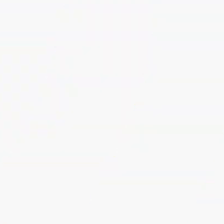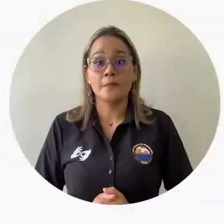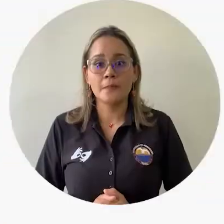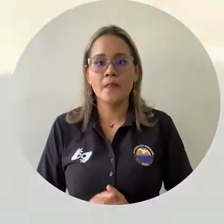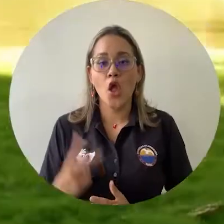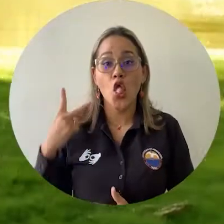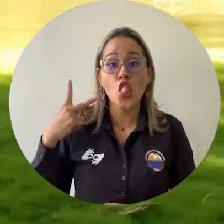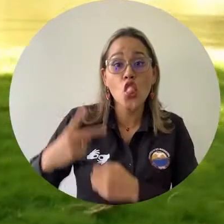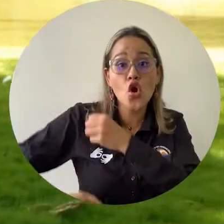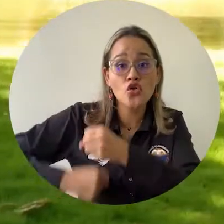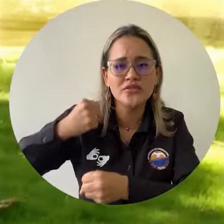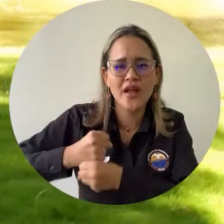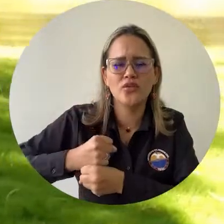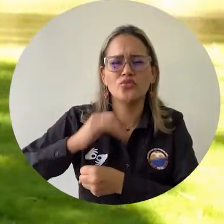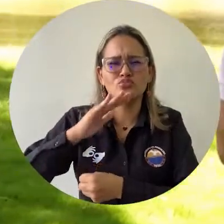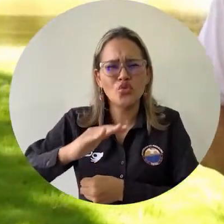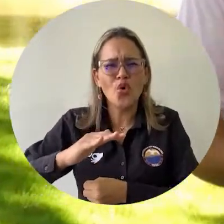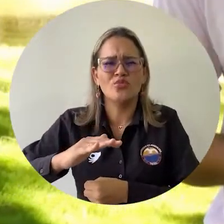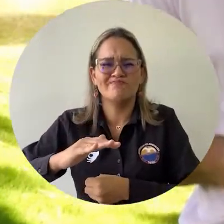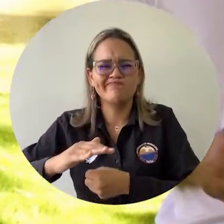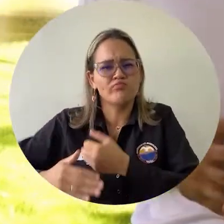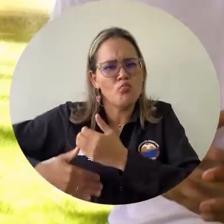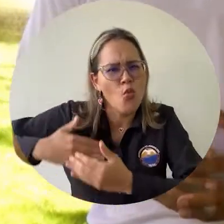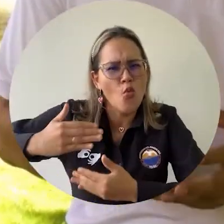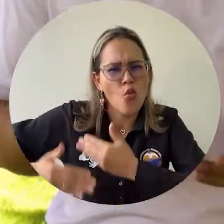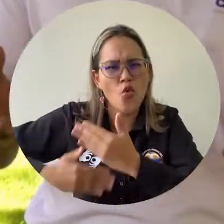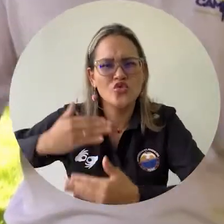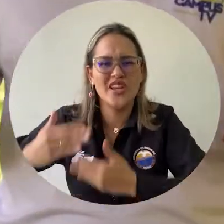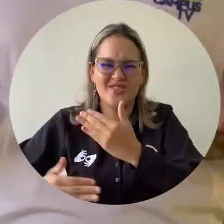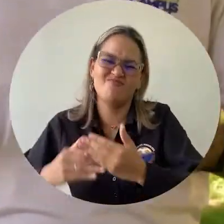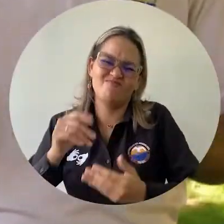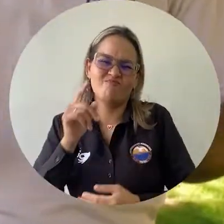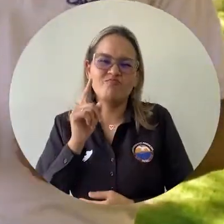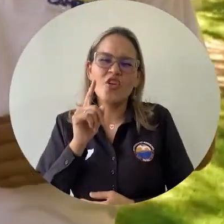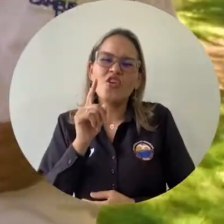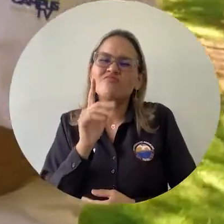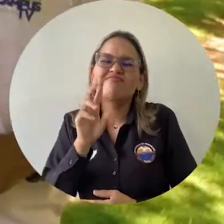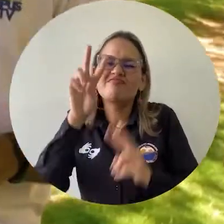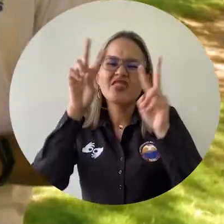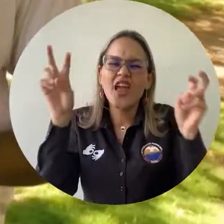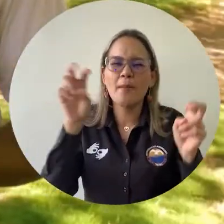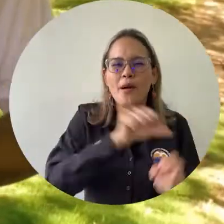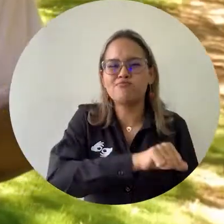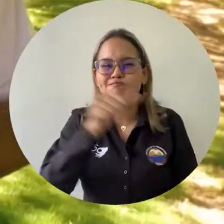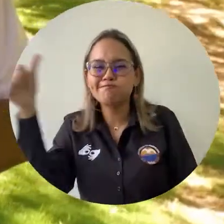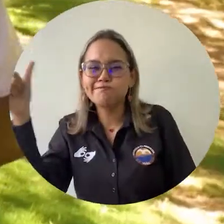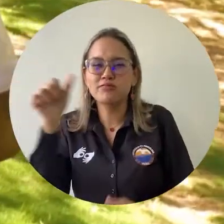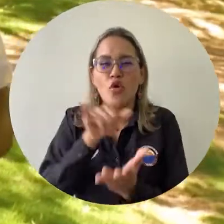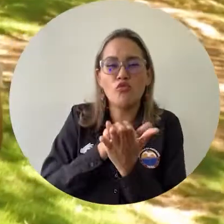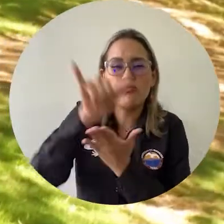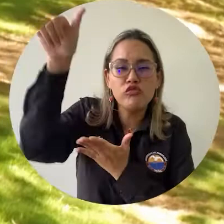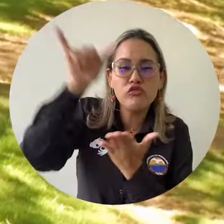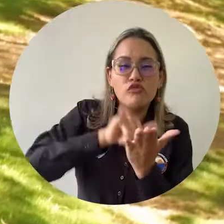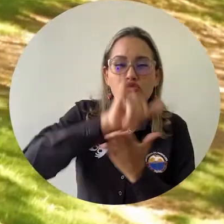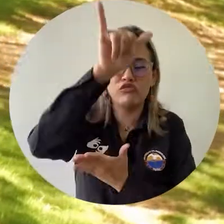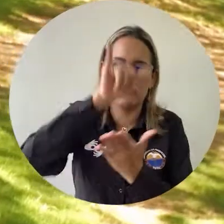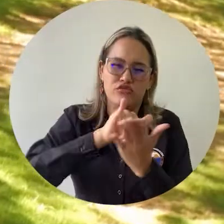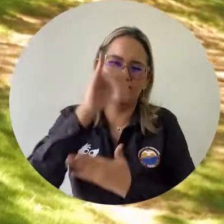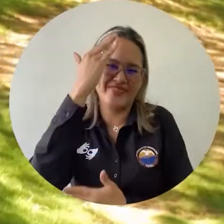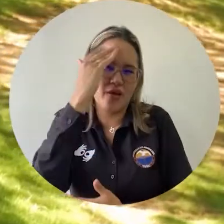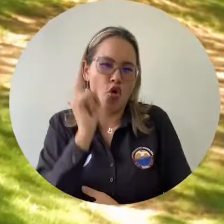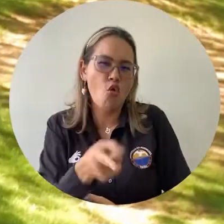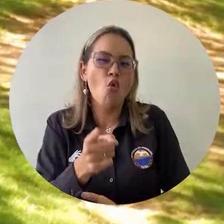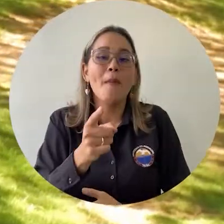Tras dos años en que los procesos de movilidad internacional estuvieron suspendidos por la pandemia de COVID-19, estudiantes